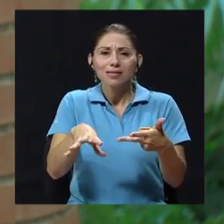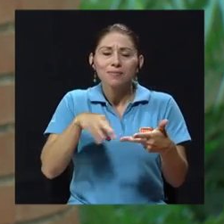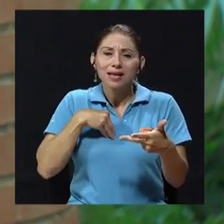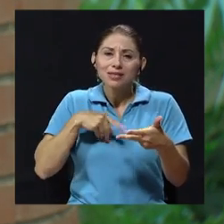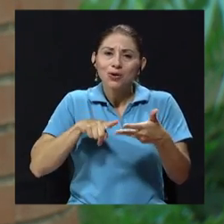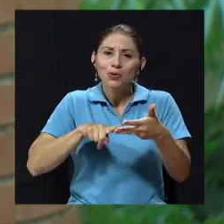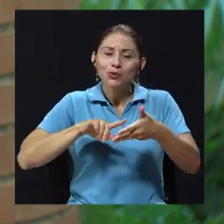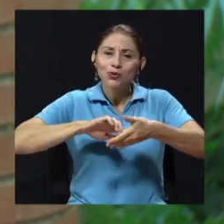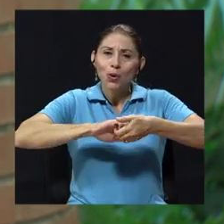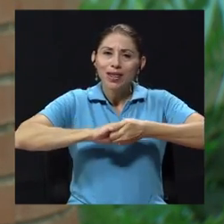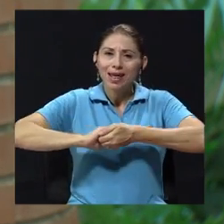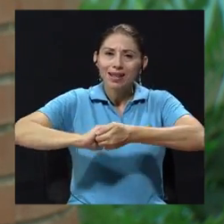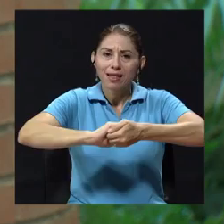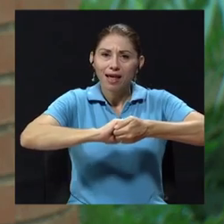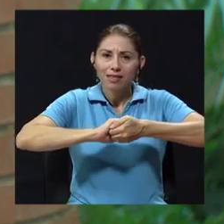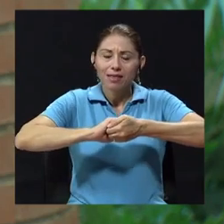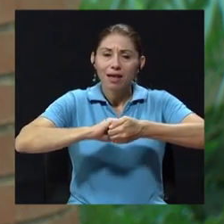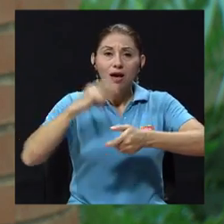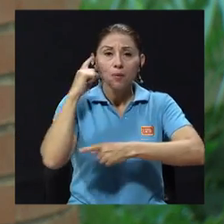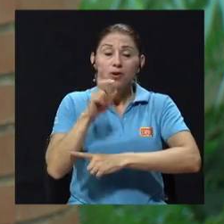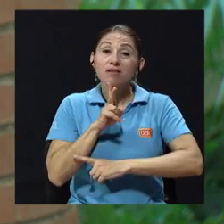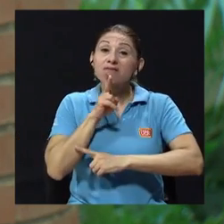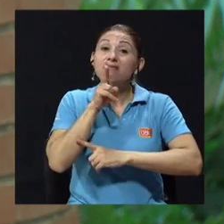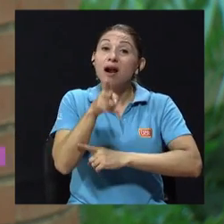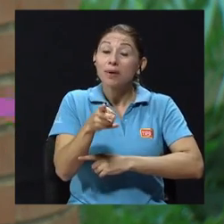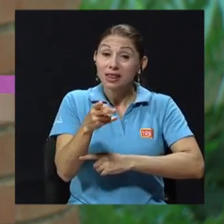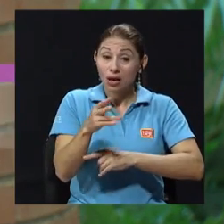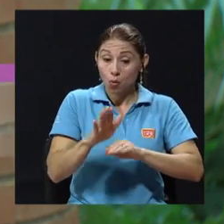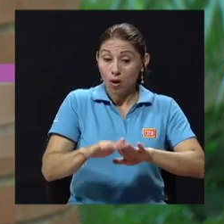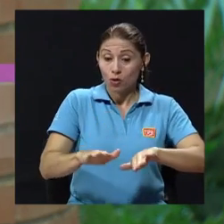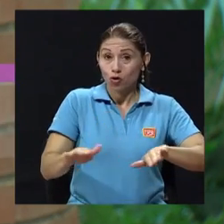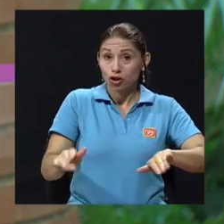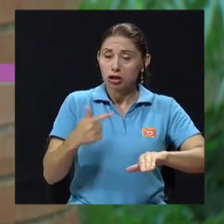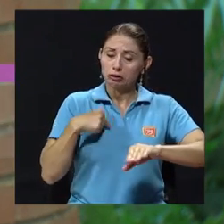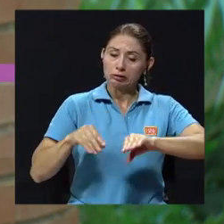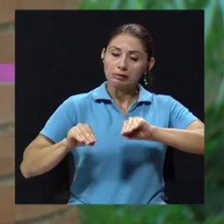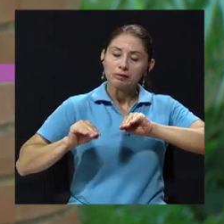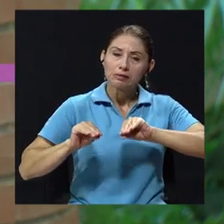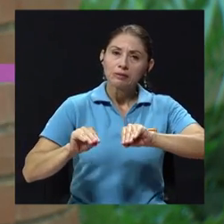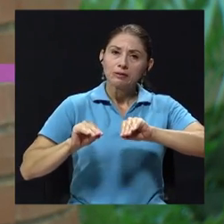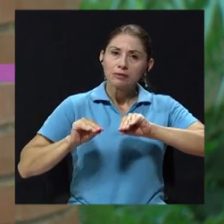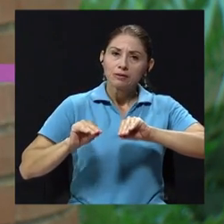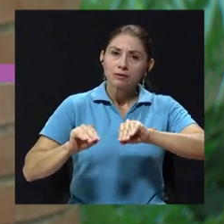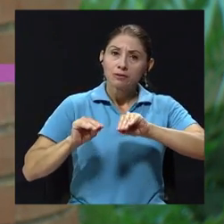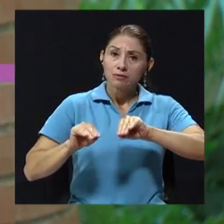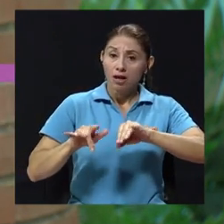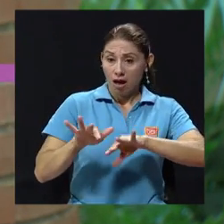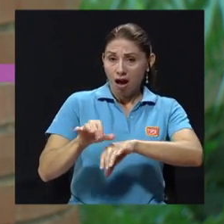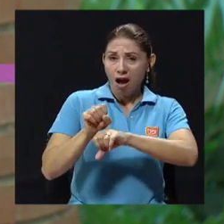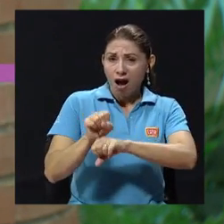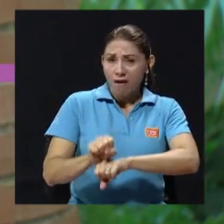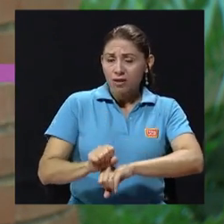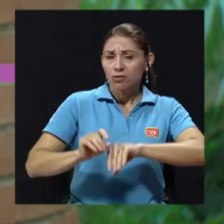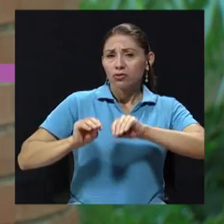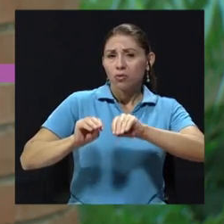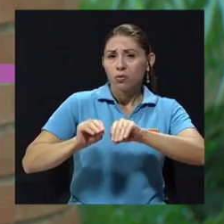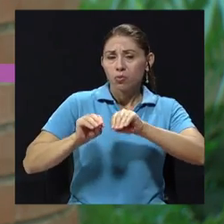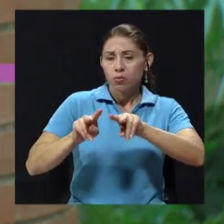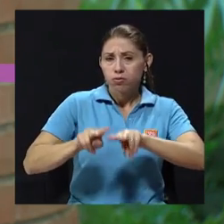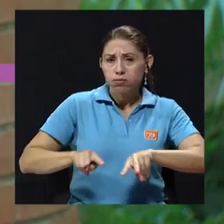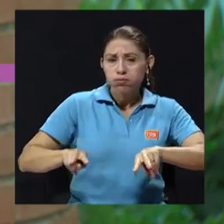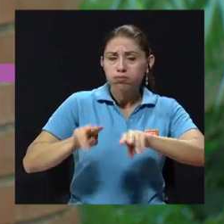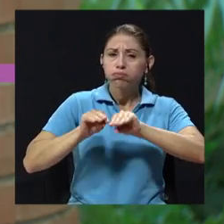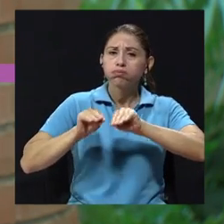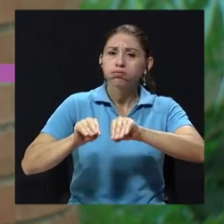solidaridad. Porque realmente lo que uno inculca en la temprana infancia, los hábitos, etc., es lo que se va a traducir